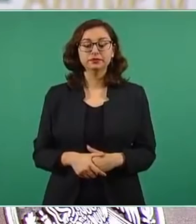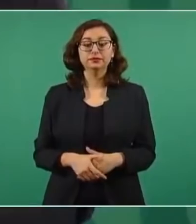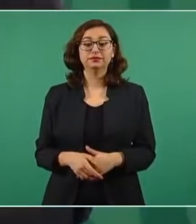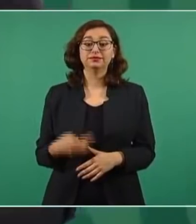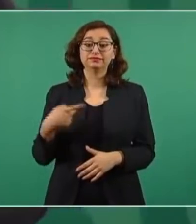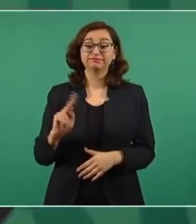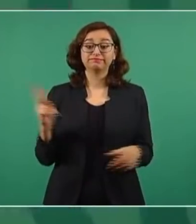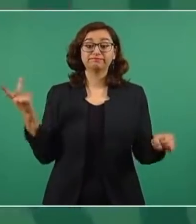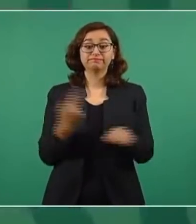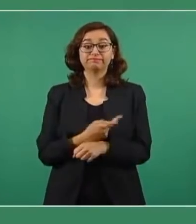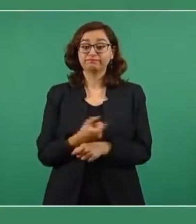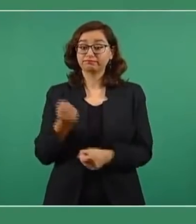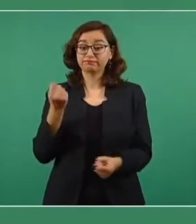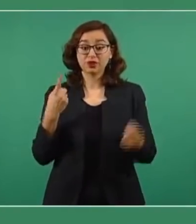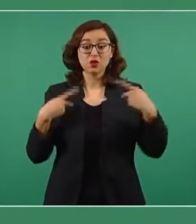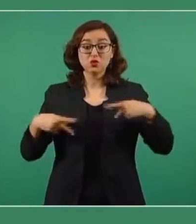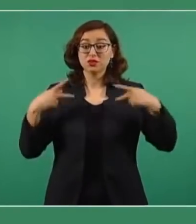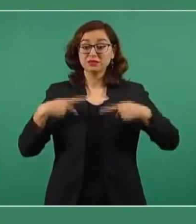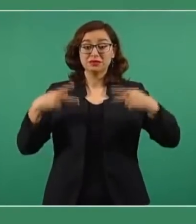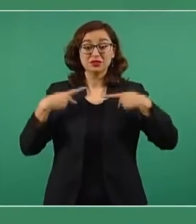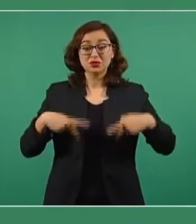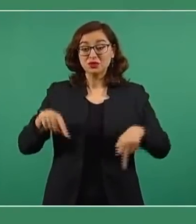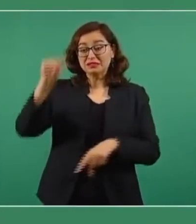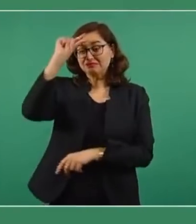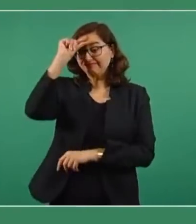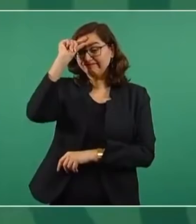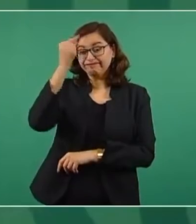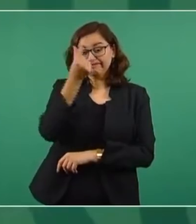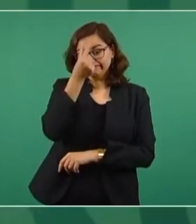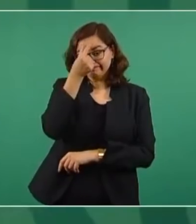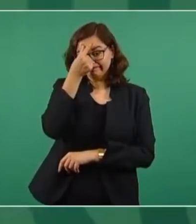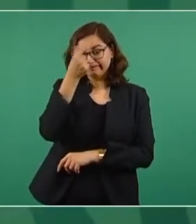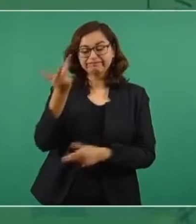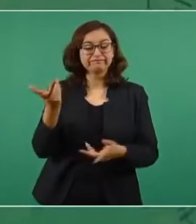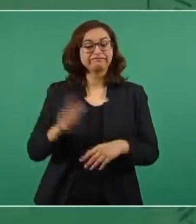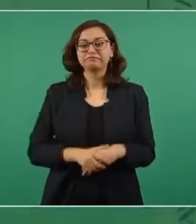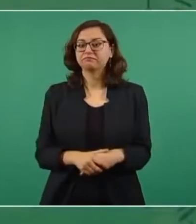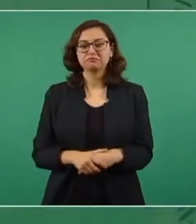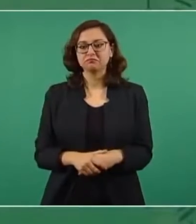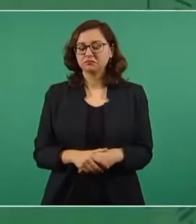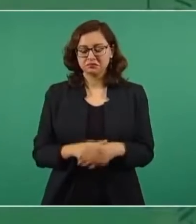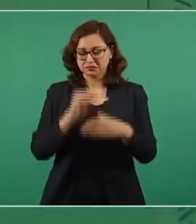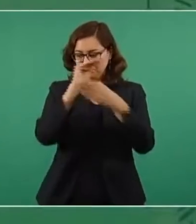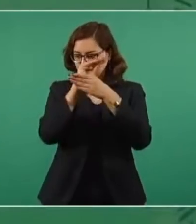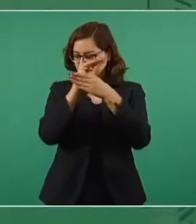Aunque hay gente conservadora que no quiere ver